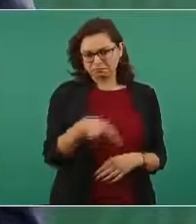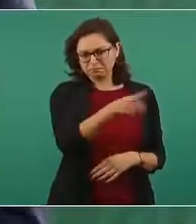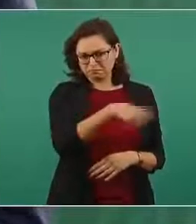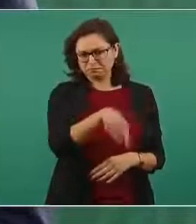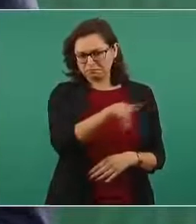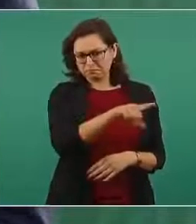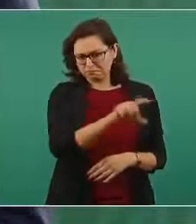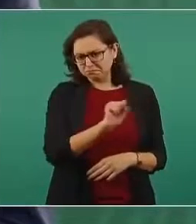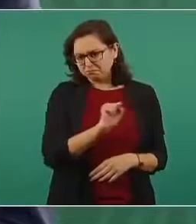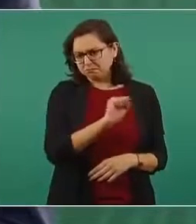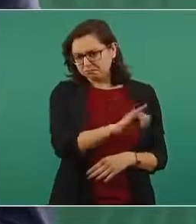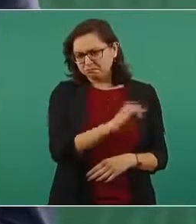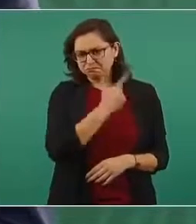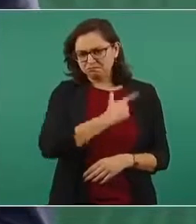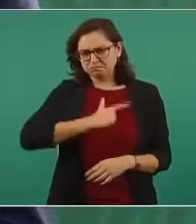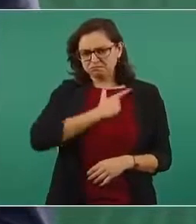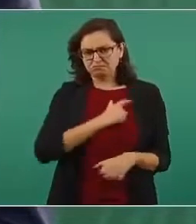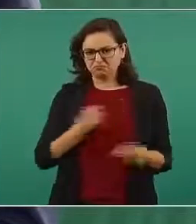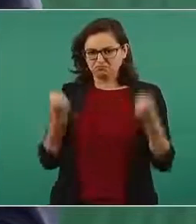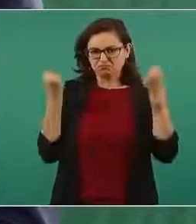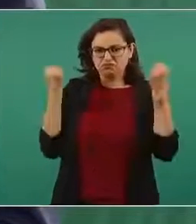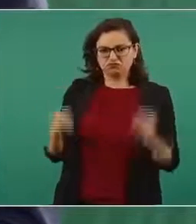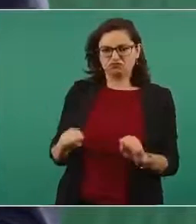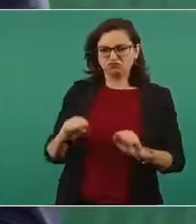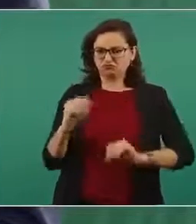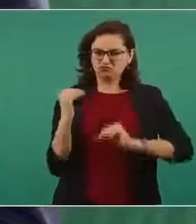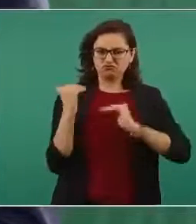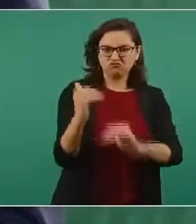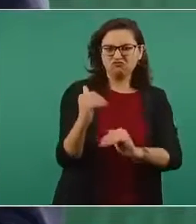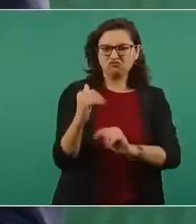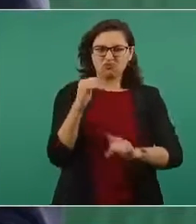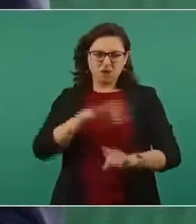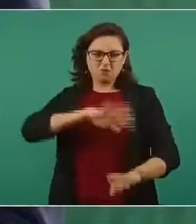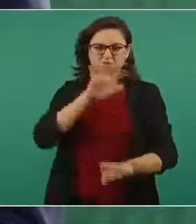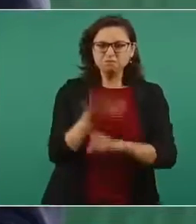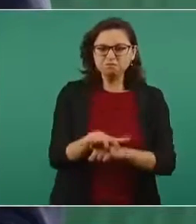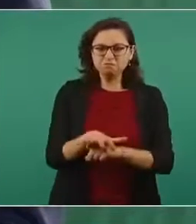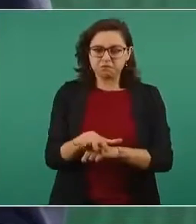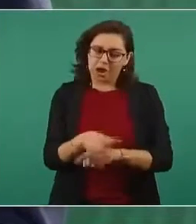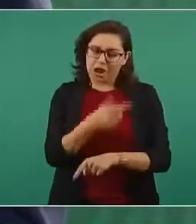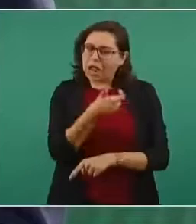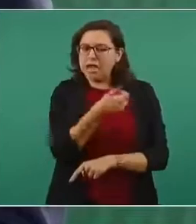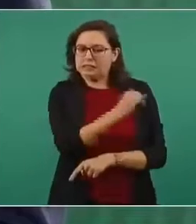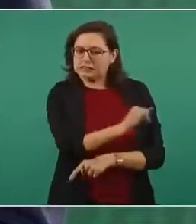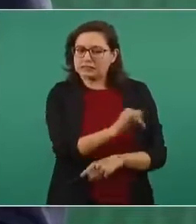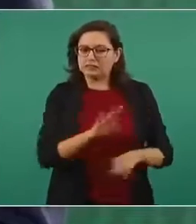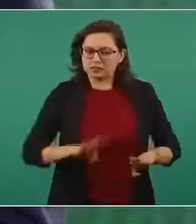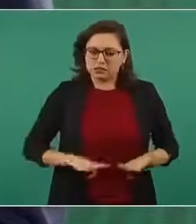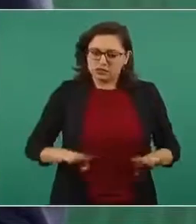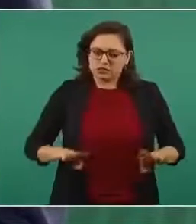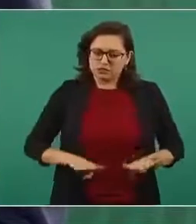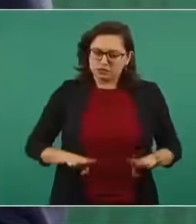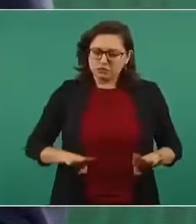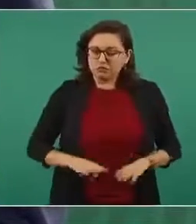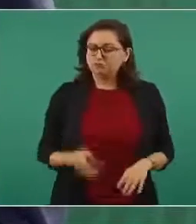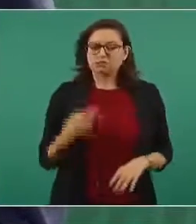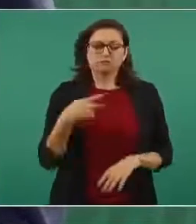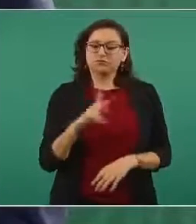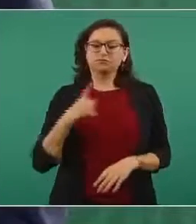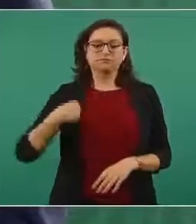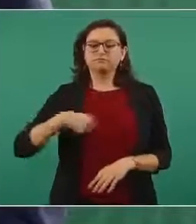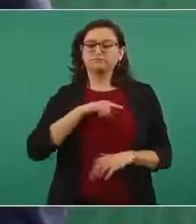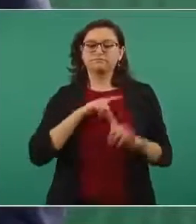autoritarismo. No. Nosotros no. Nosotros queremos la